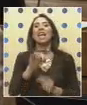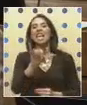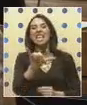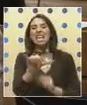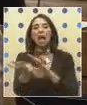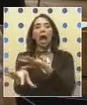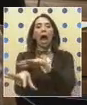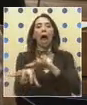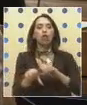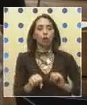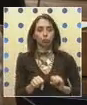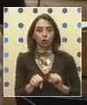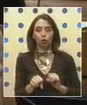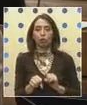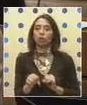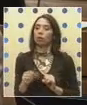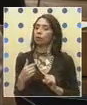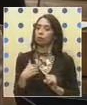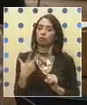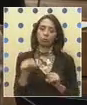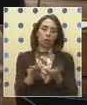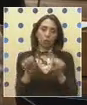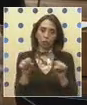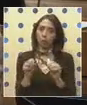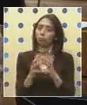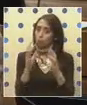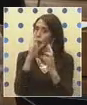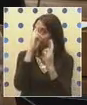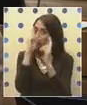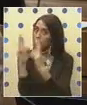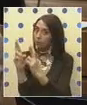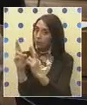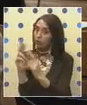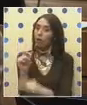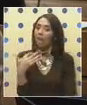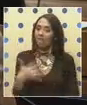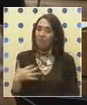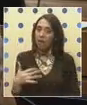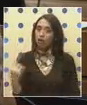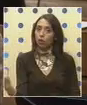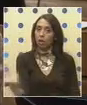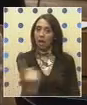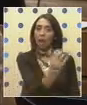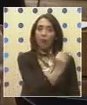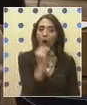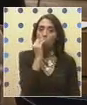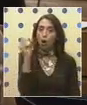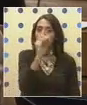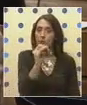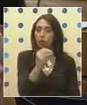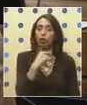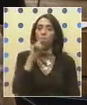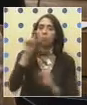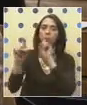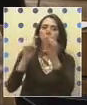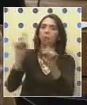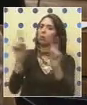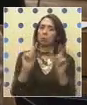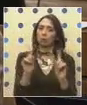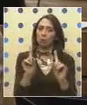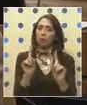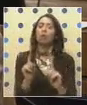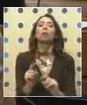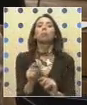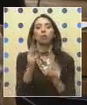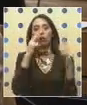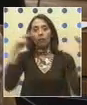Permítame, señor Presidente, discrepar con mucho respeto y valoro cada opinión. No voy a descalificarla. Pero creo que